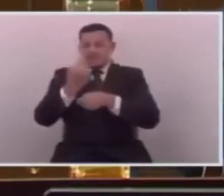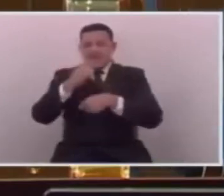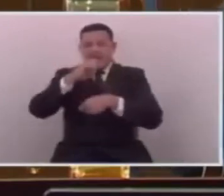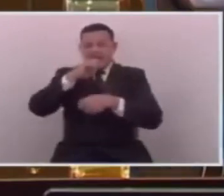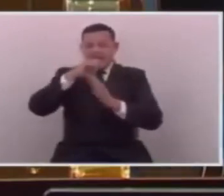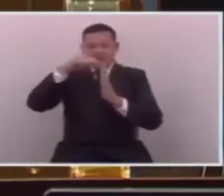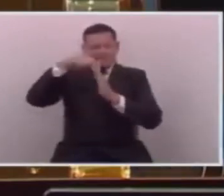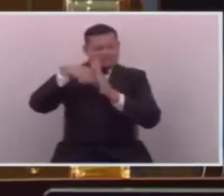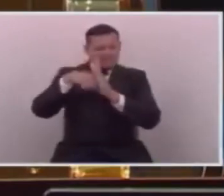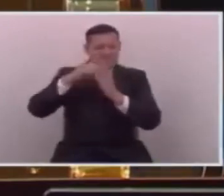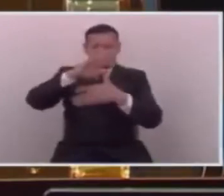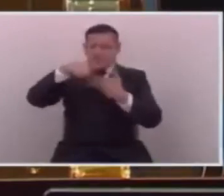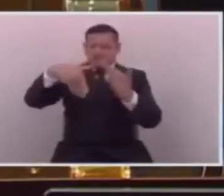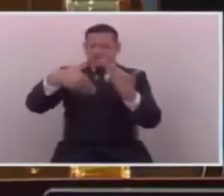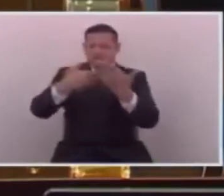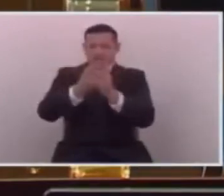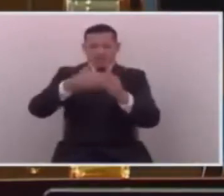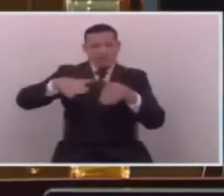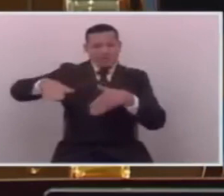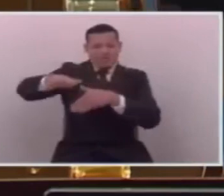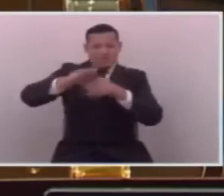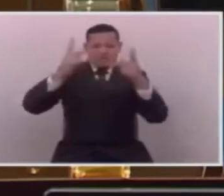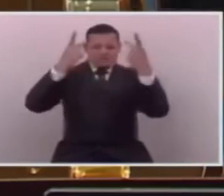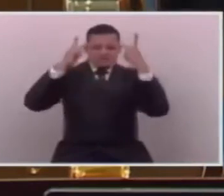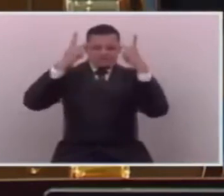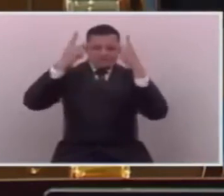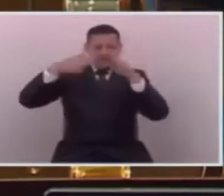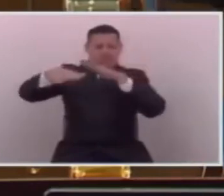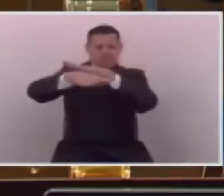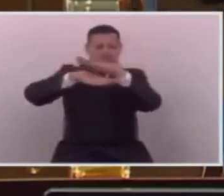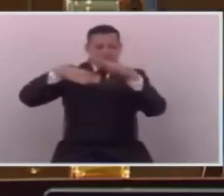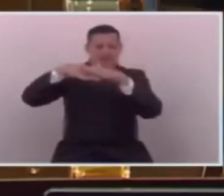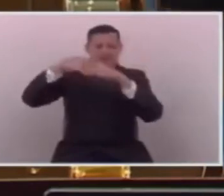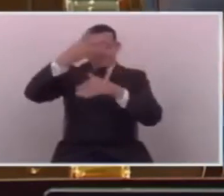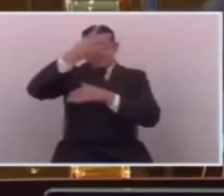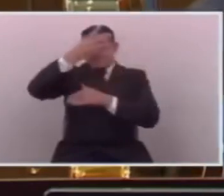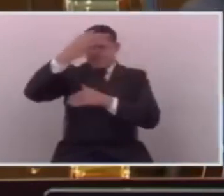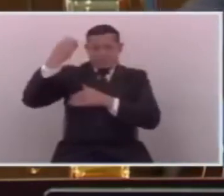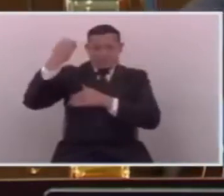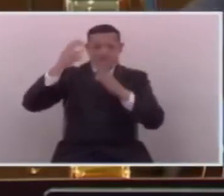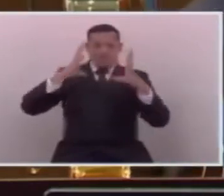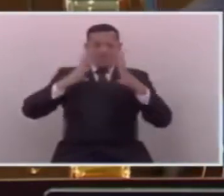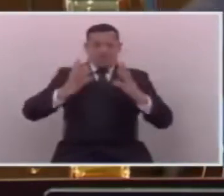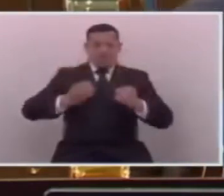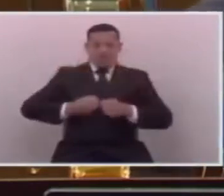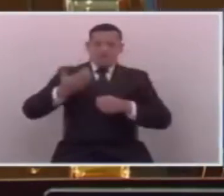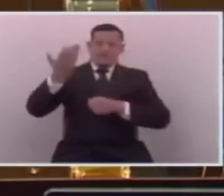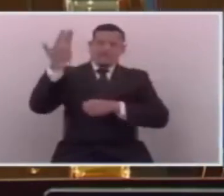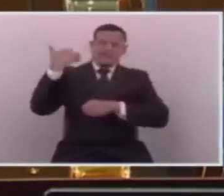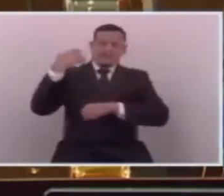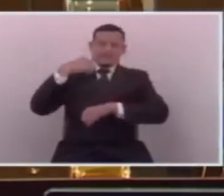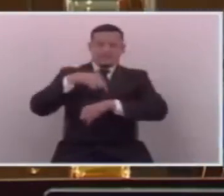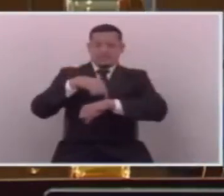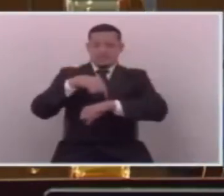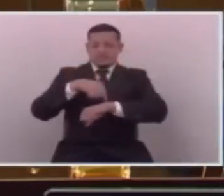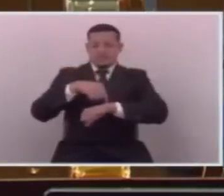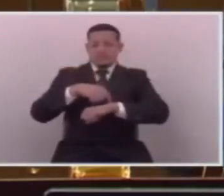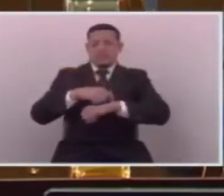que vayan a todos esos lugares estigmatizados, a todos esos lugares que dejaron abandonados los gobiernos anteriores,